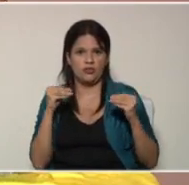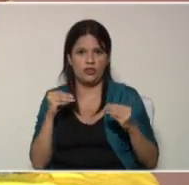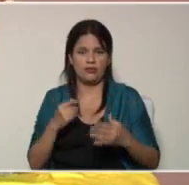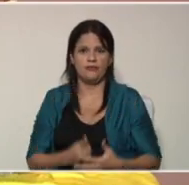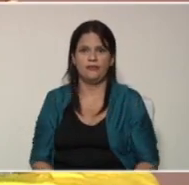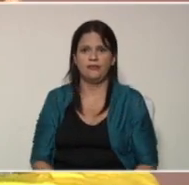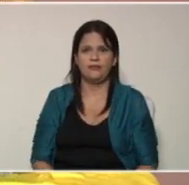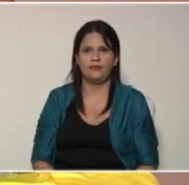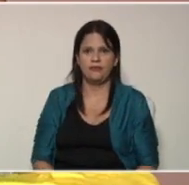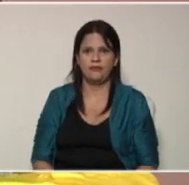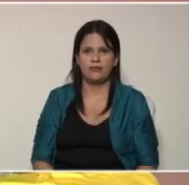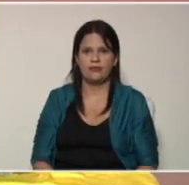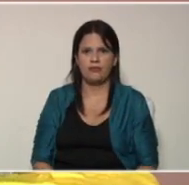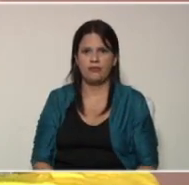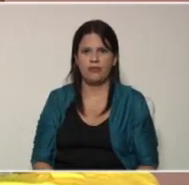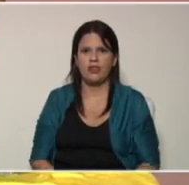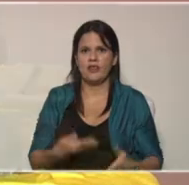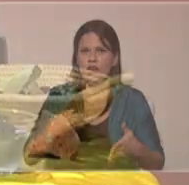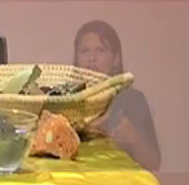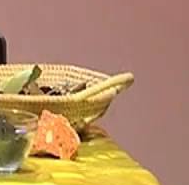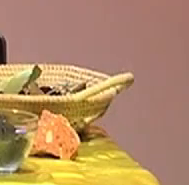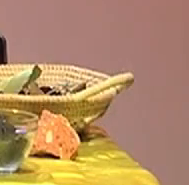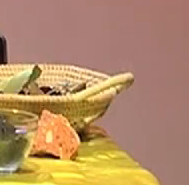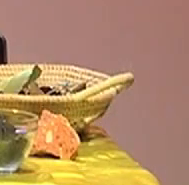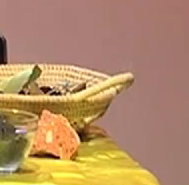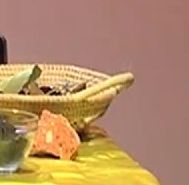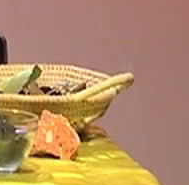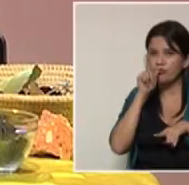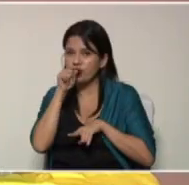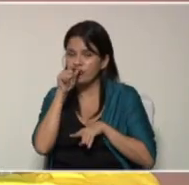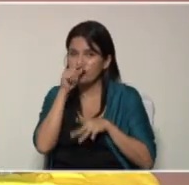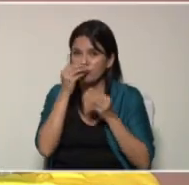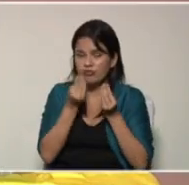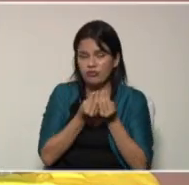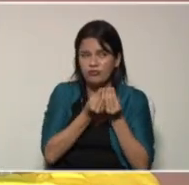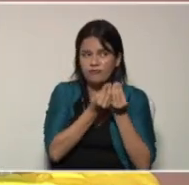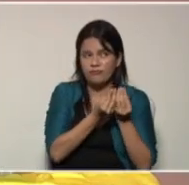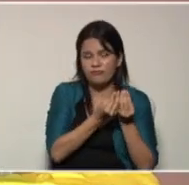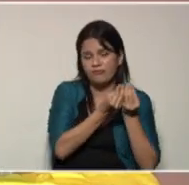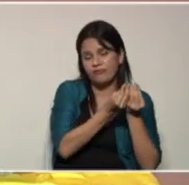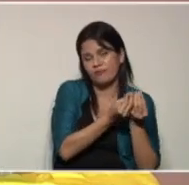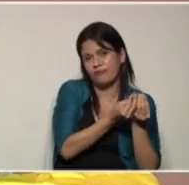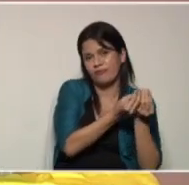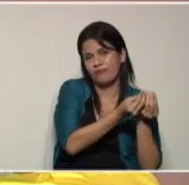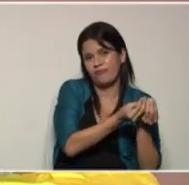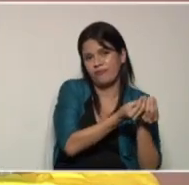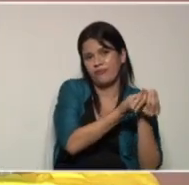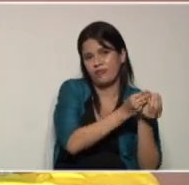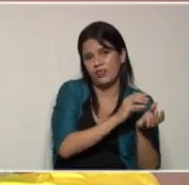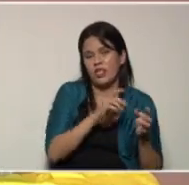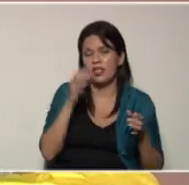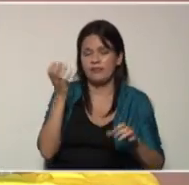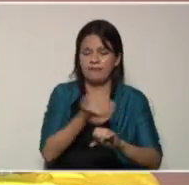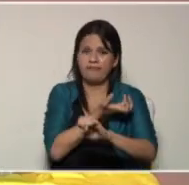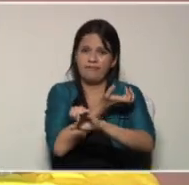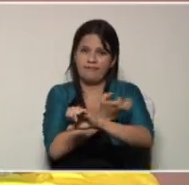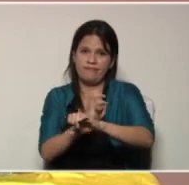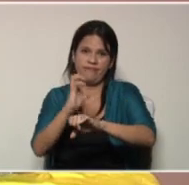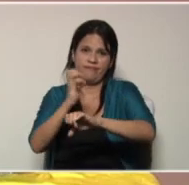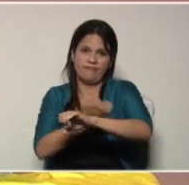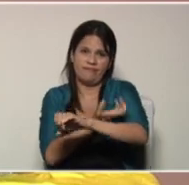a escarbar se fue con sus pollitos de todos y todos los olores que pillando sus canciones